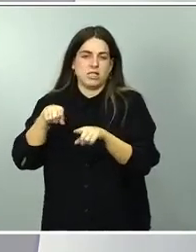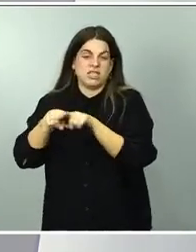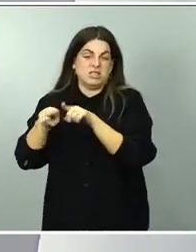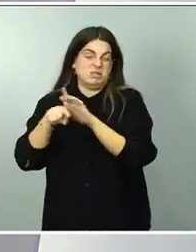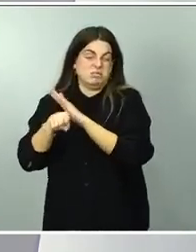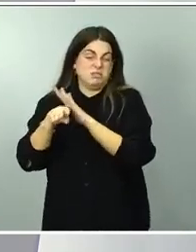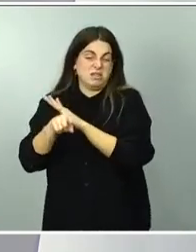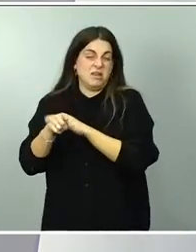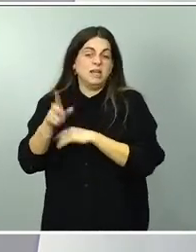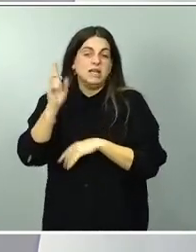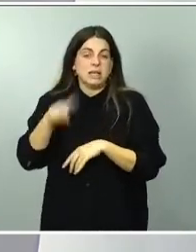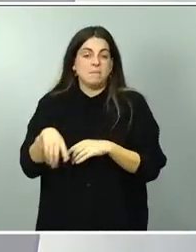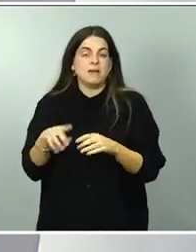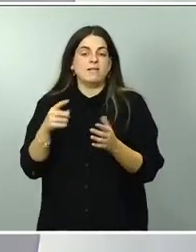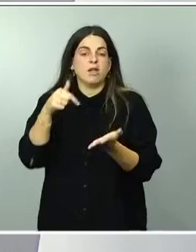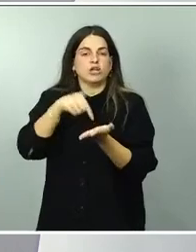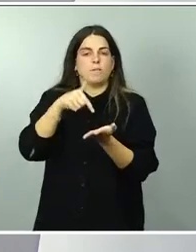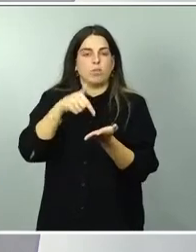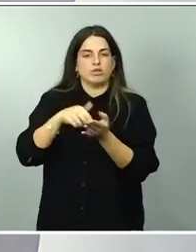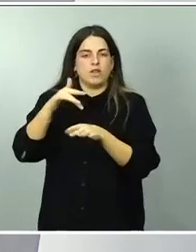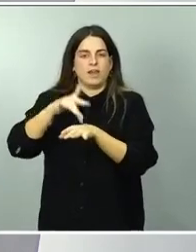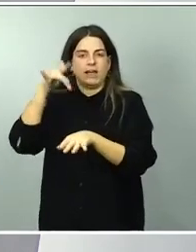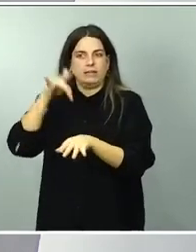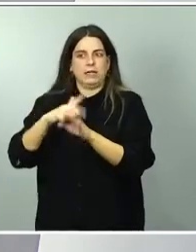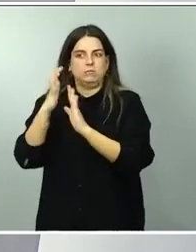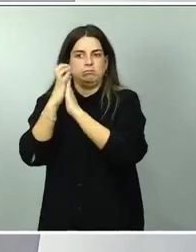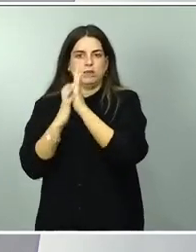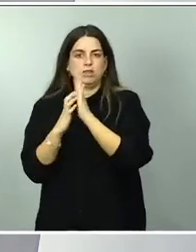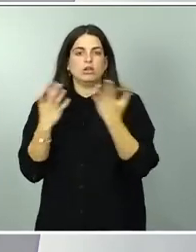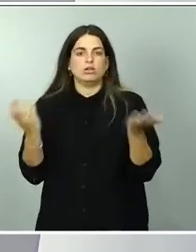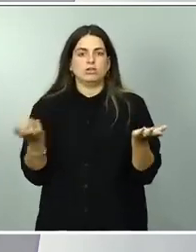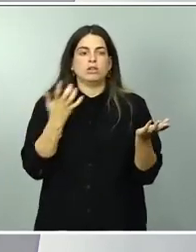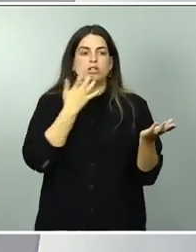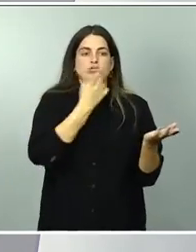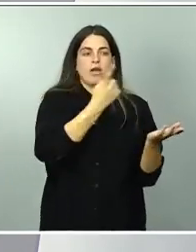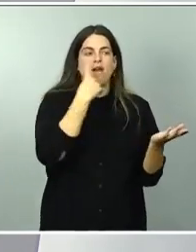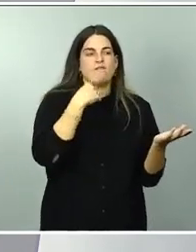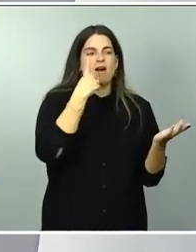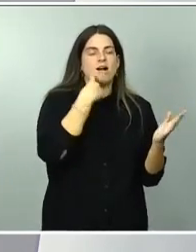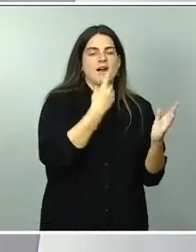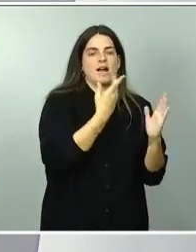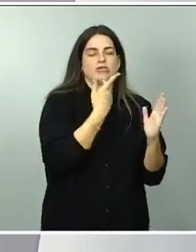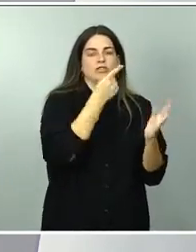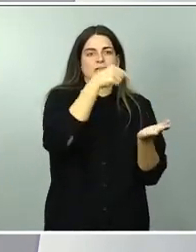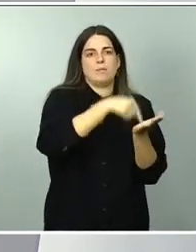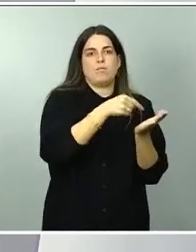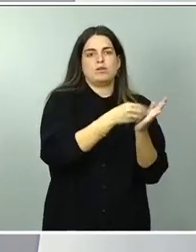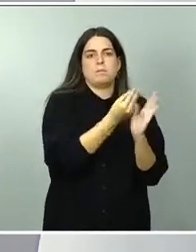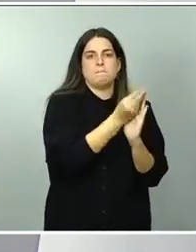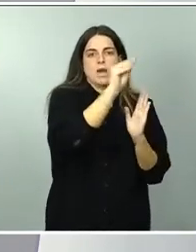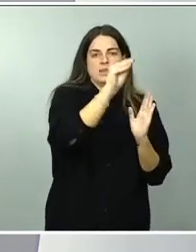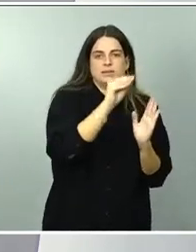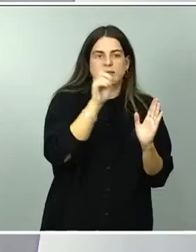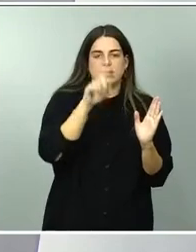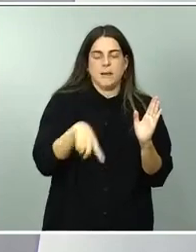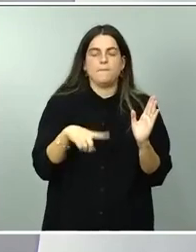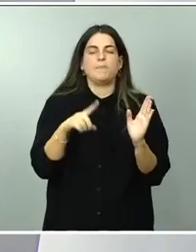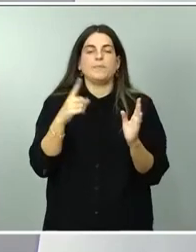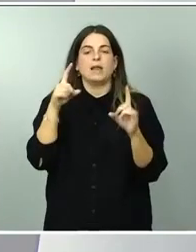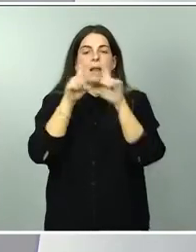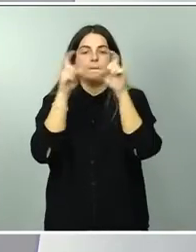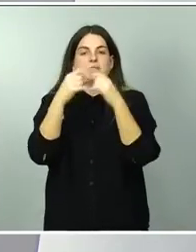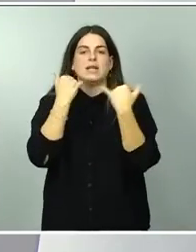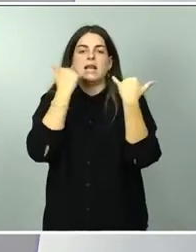digitales. Por tanto, estos gravámenes a la banca y a las energéticas no son fruto de una improvisación coyuntural del